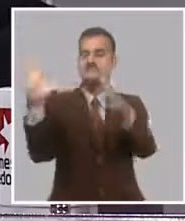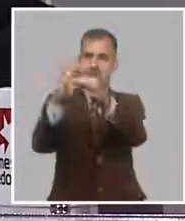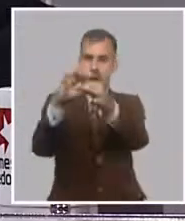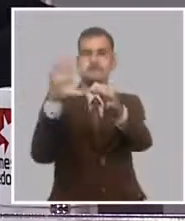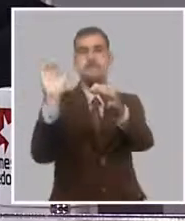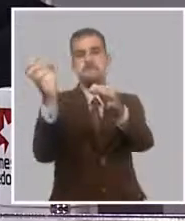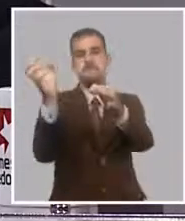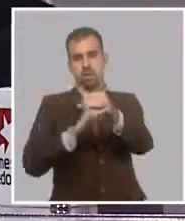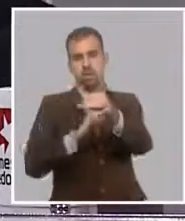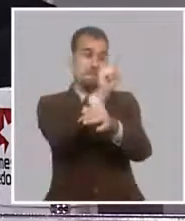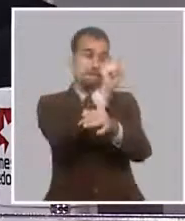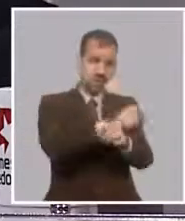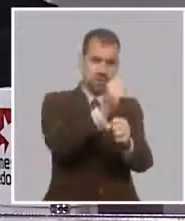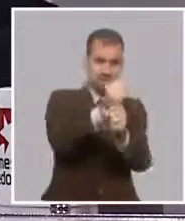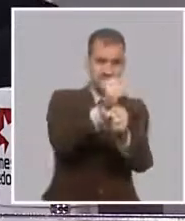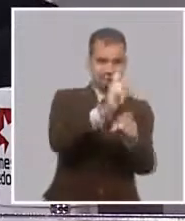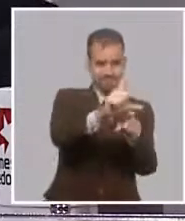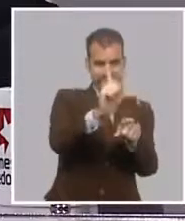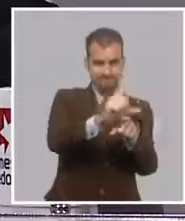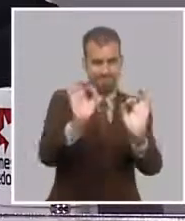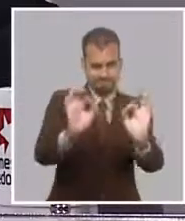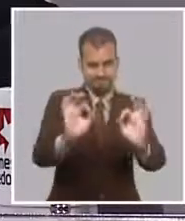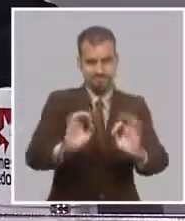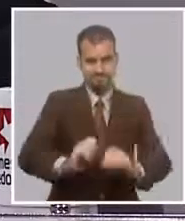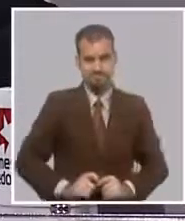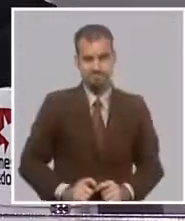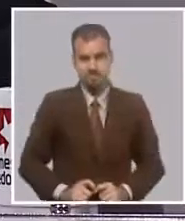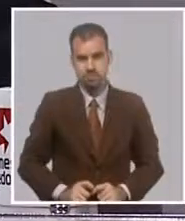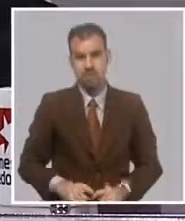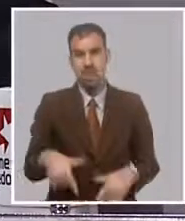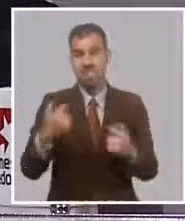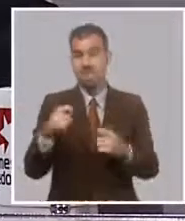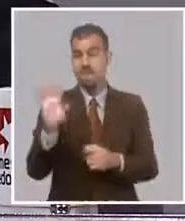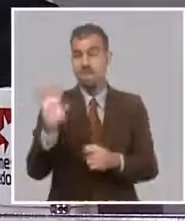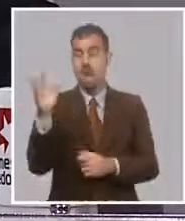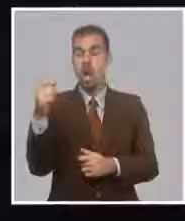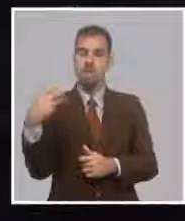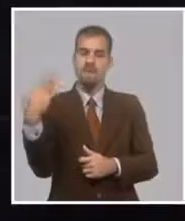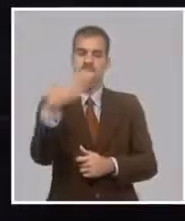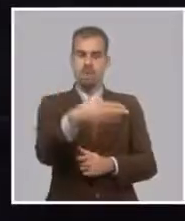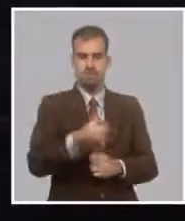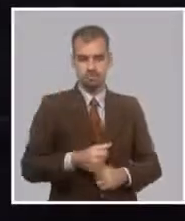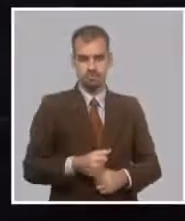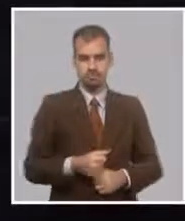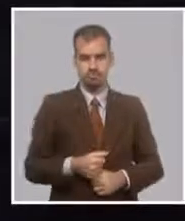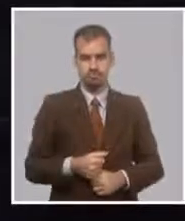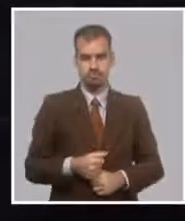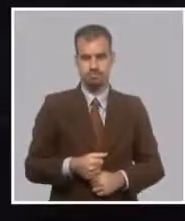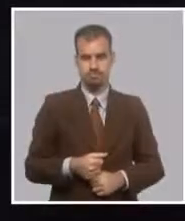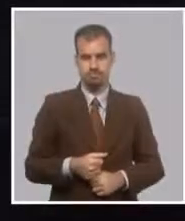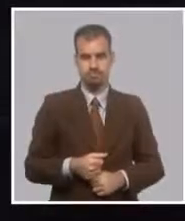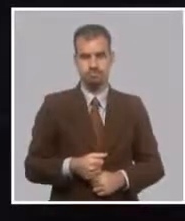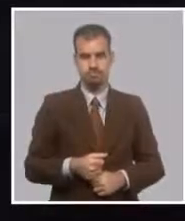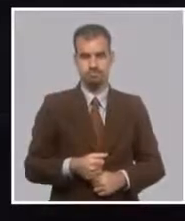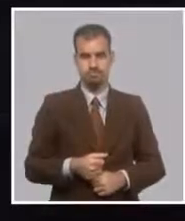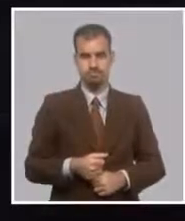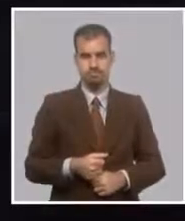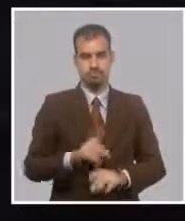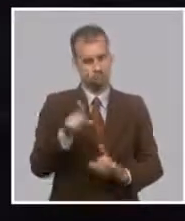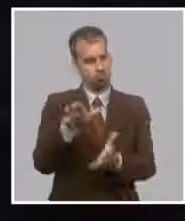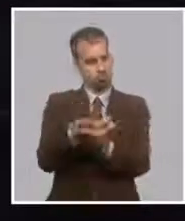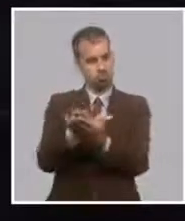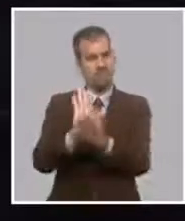relación banco-productor, hay que tratar que sea el banco el que vaya hacia el productor. Luego, la compañera